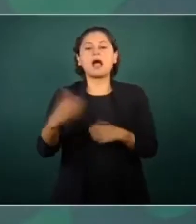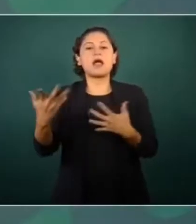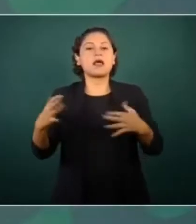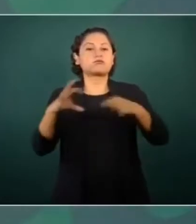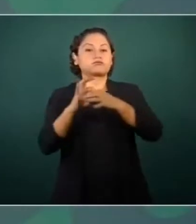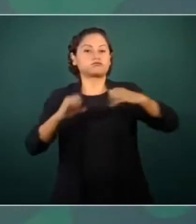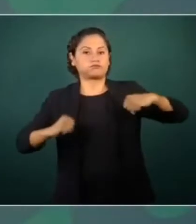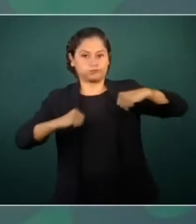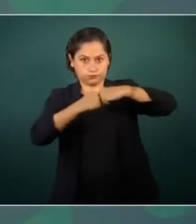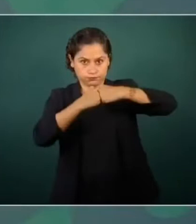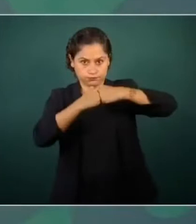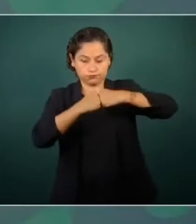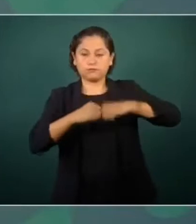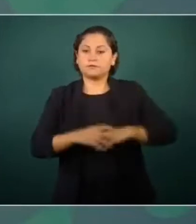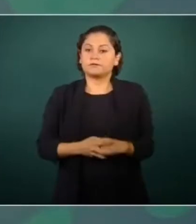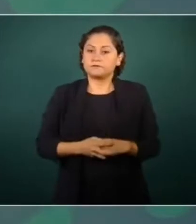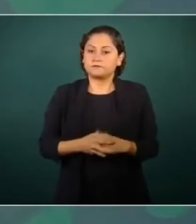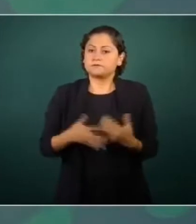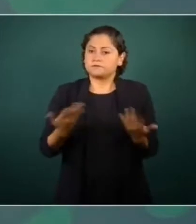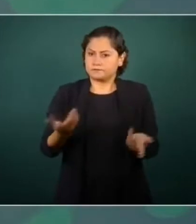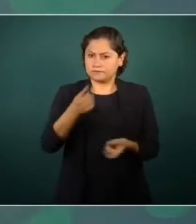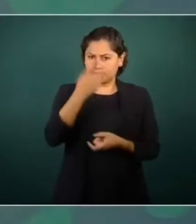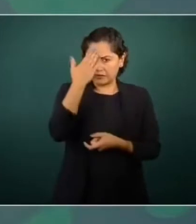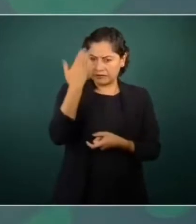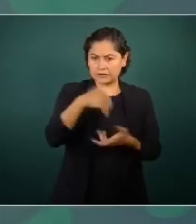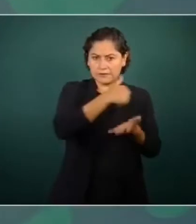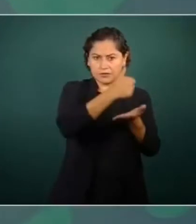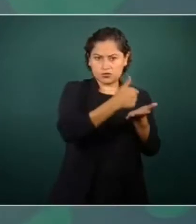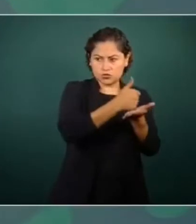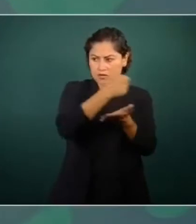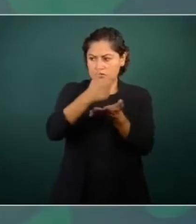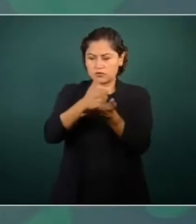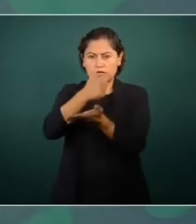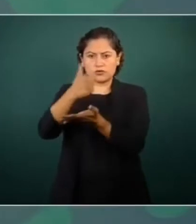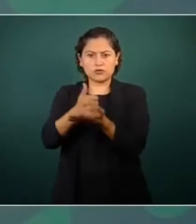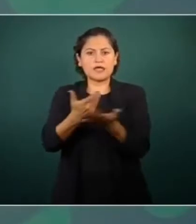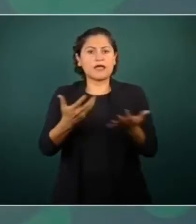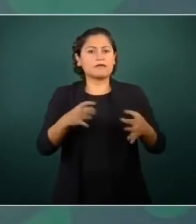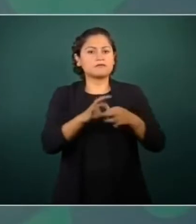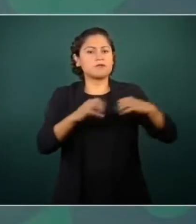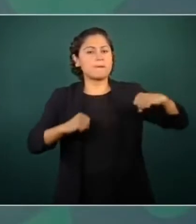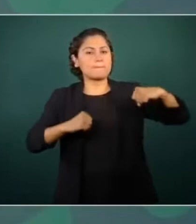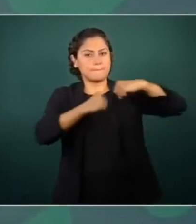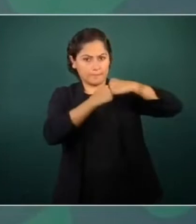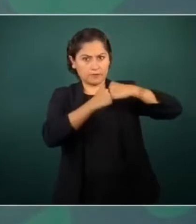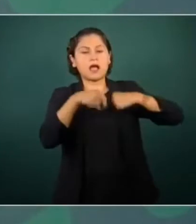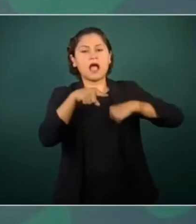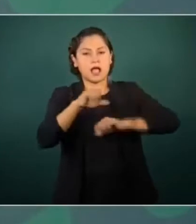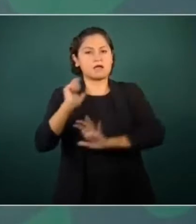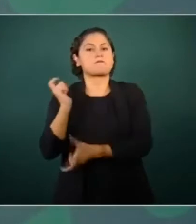En todas las ciudades fronterizas hay inversión.